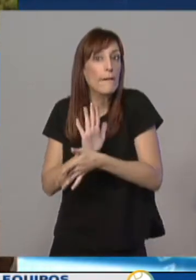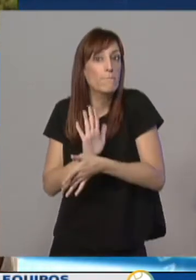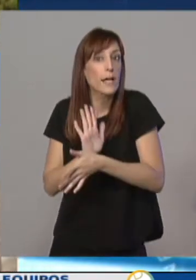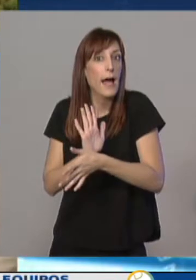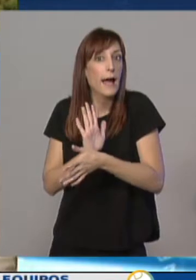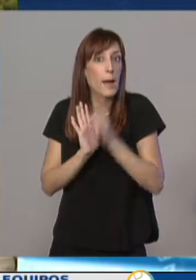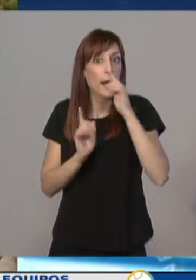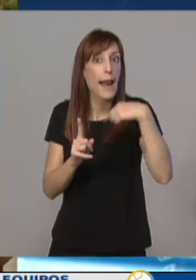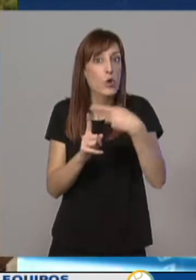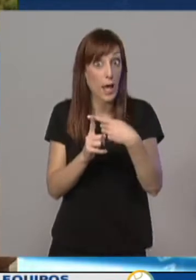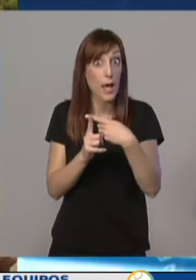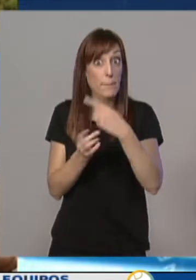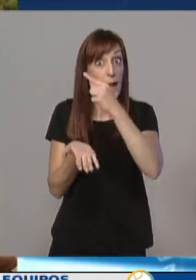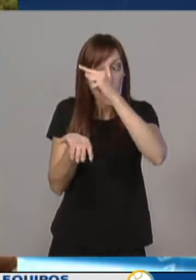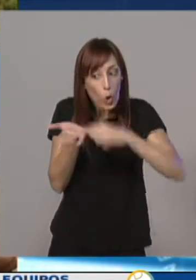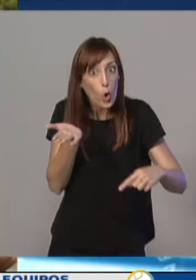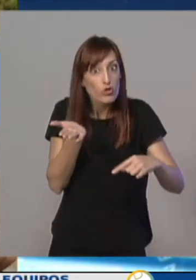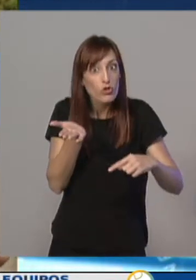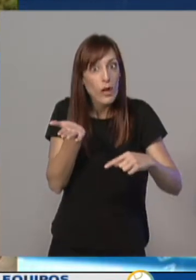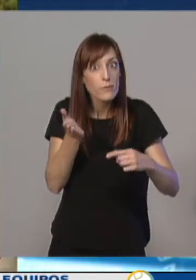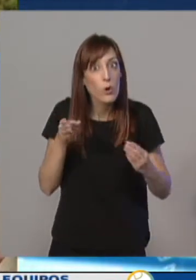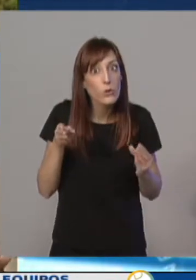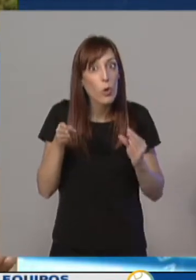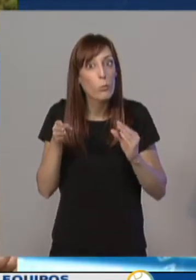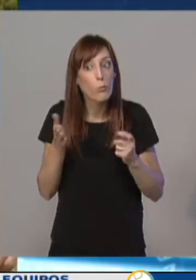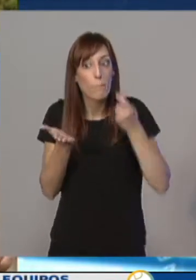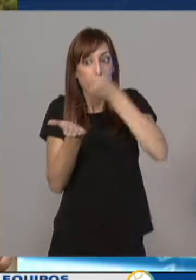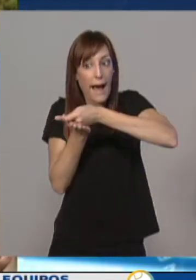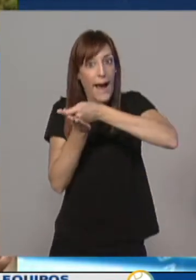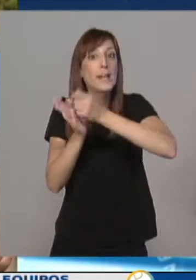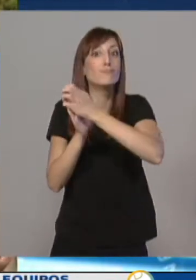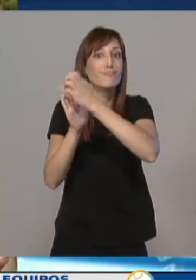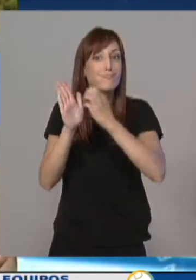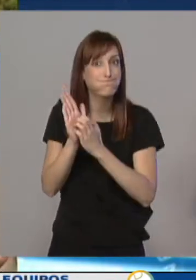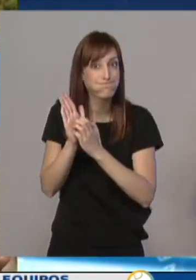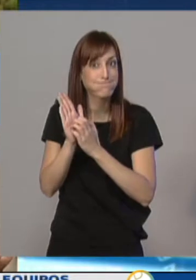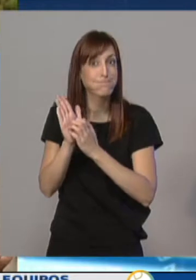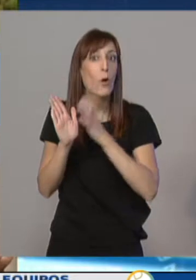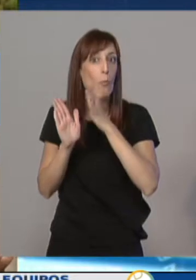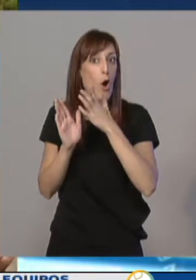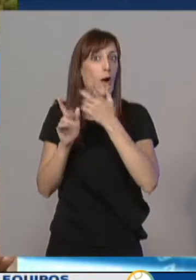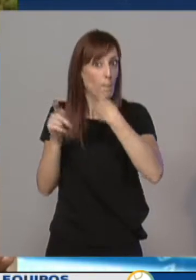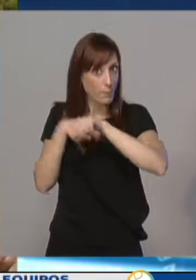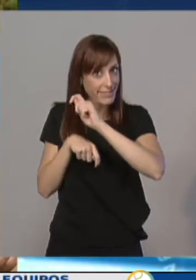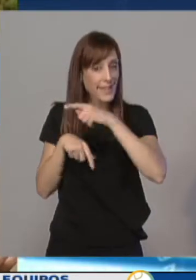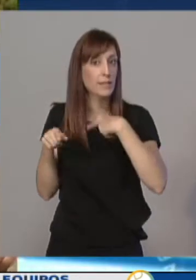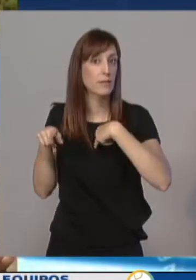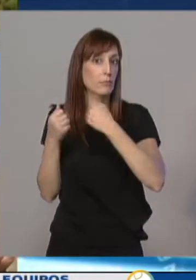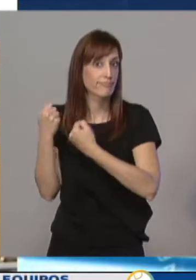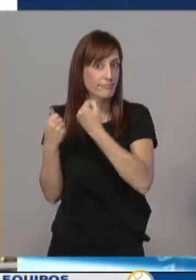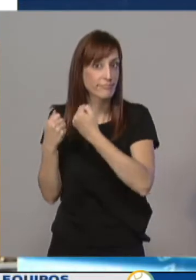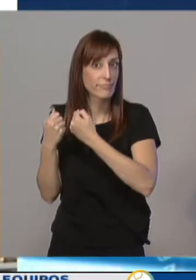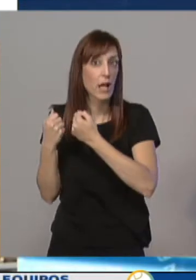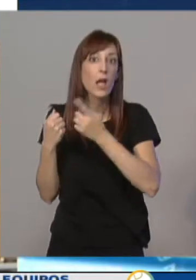que se pagará en el 2020... ...y también para comprar otra serie de material y vehículos también más